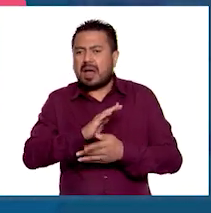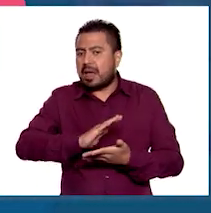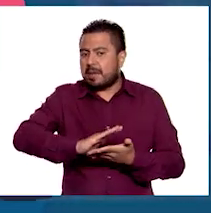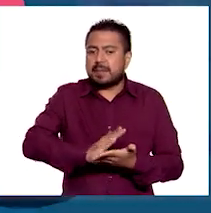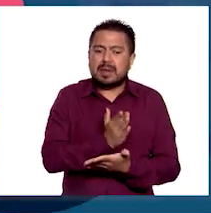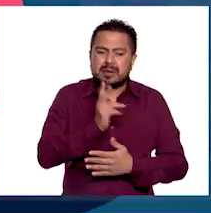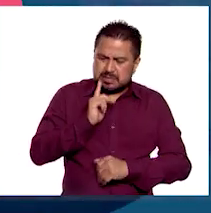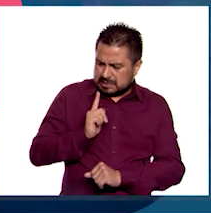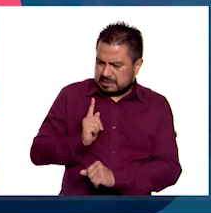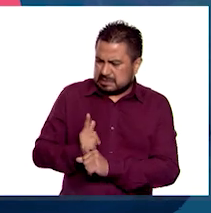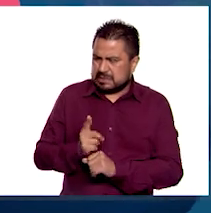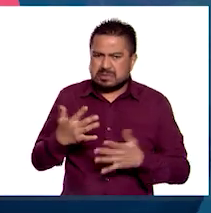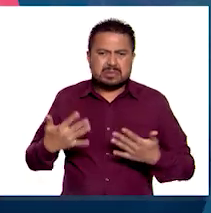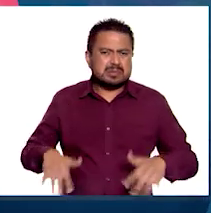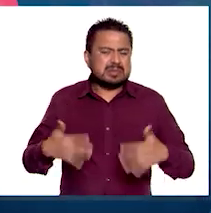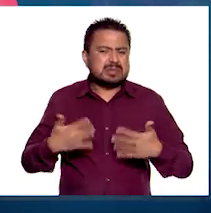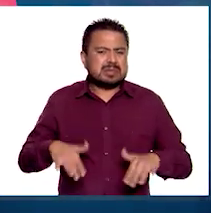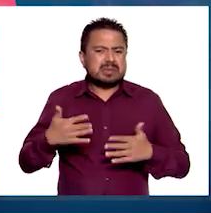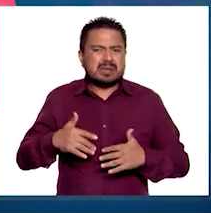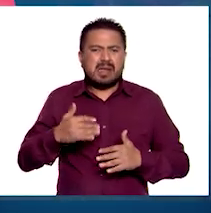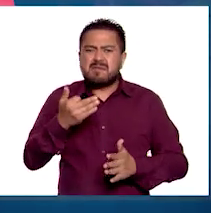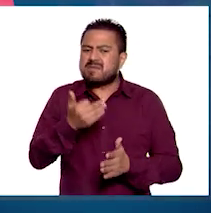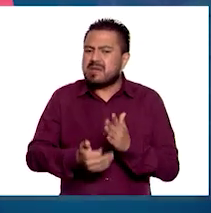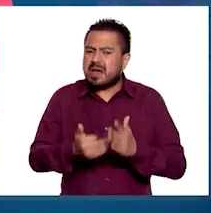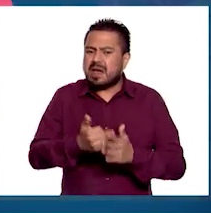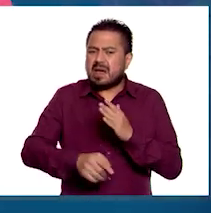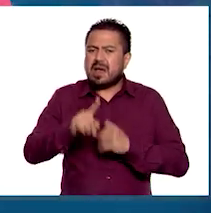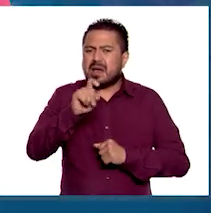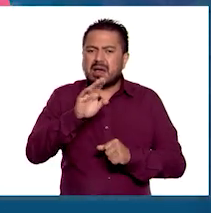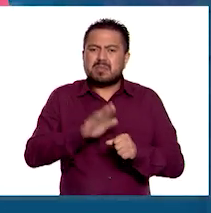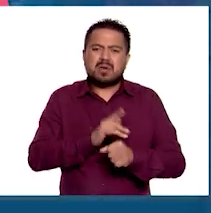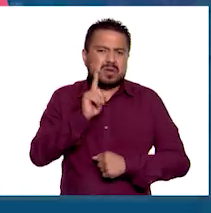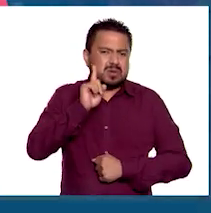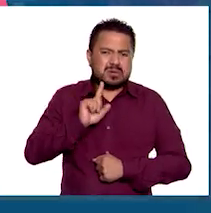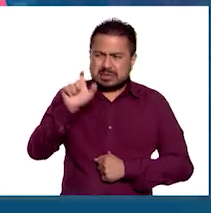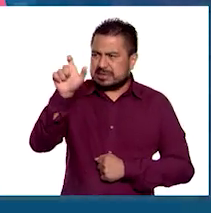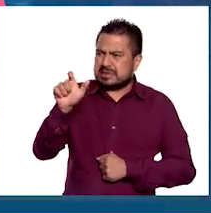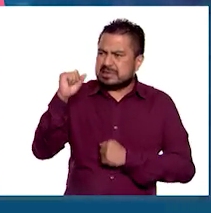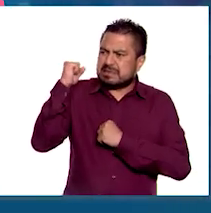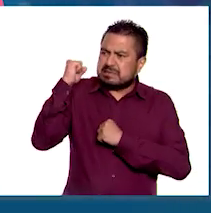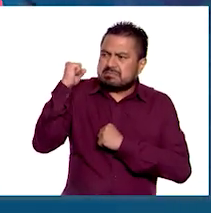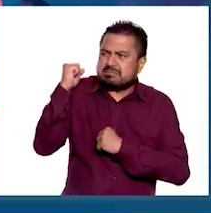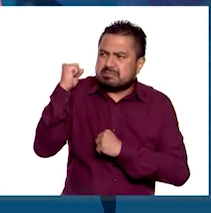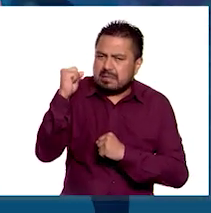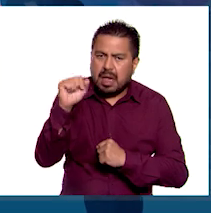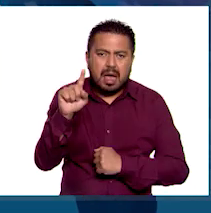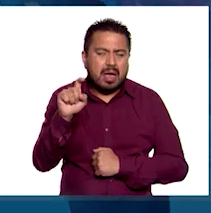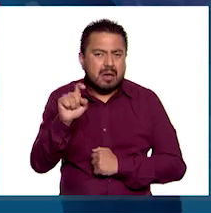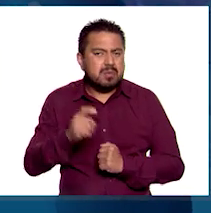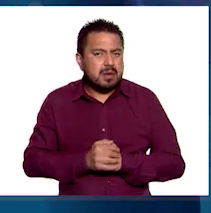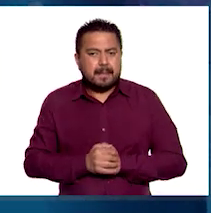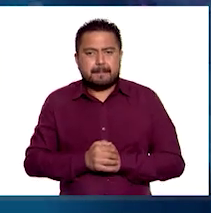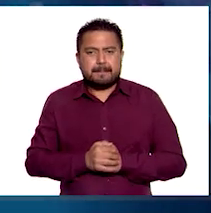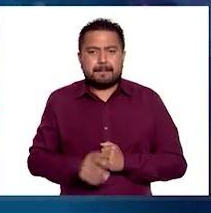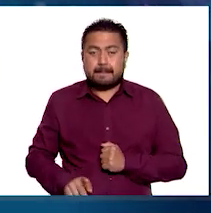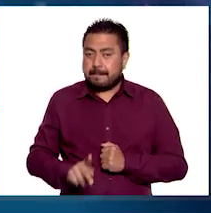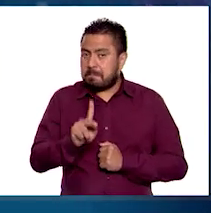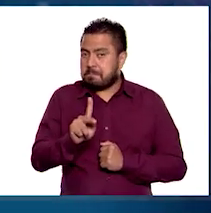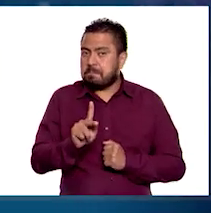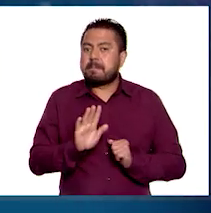carenza de agua porque la señora como que va acarreando su agua. Pero,